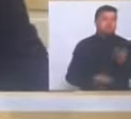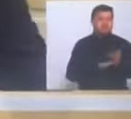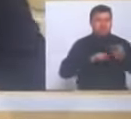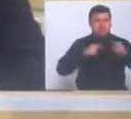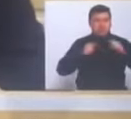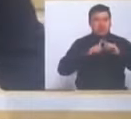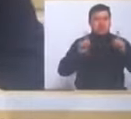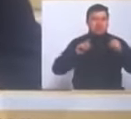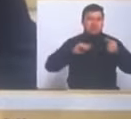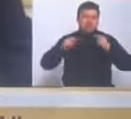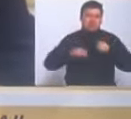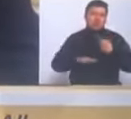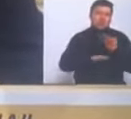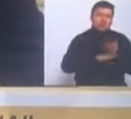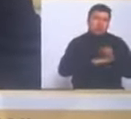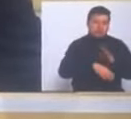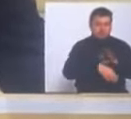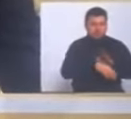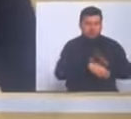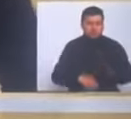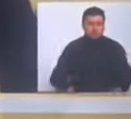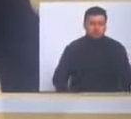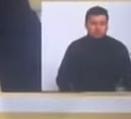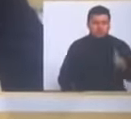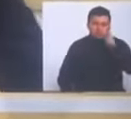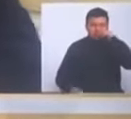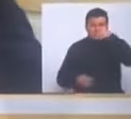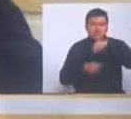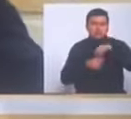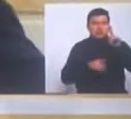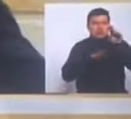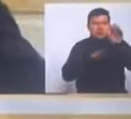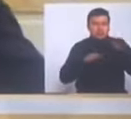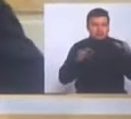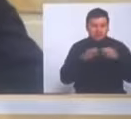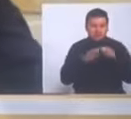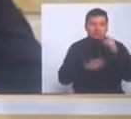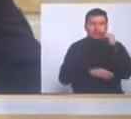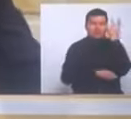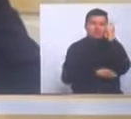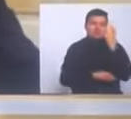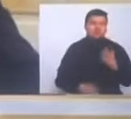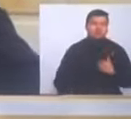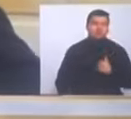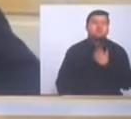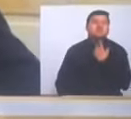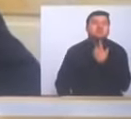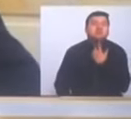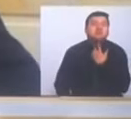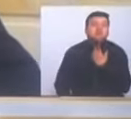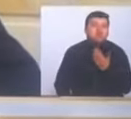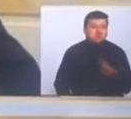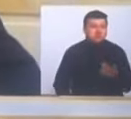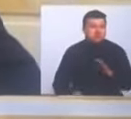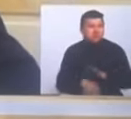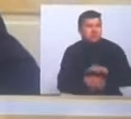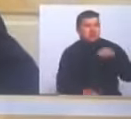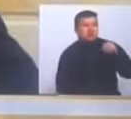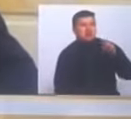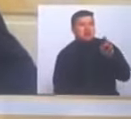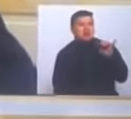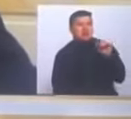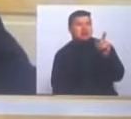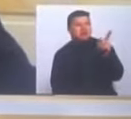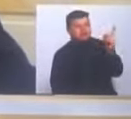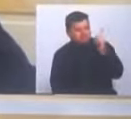debate diferente las autoridades señor representante de la fiscalía a mi me gustaría que hubiera estado aquí el doctor Maya